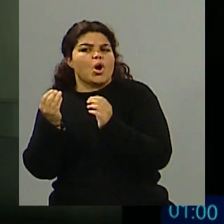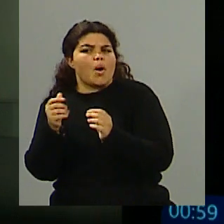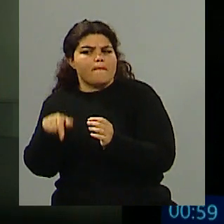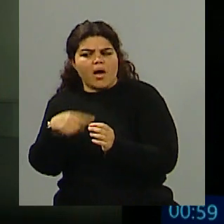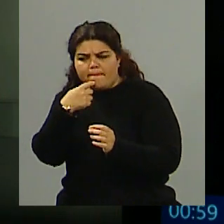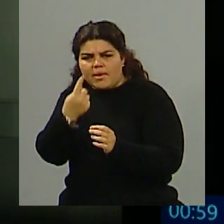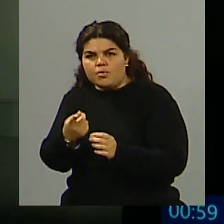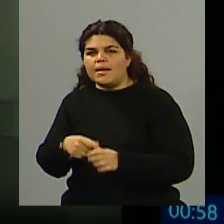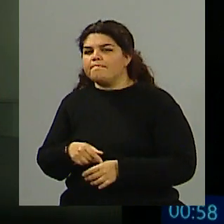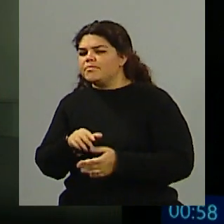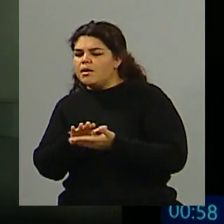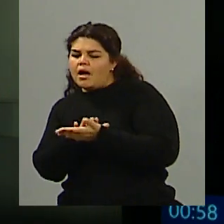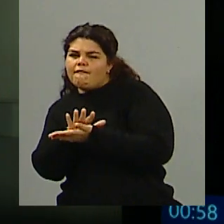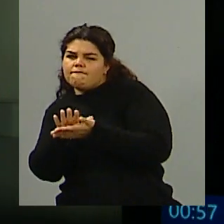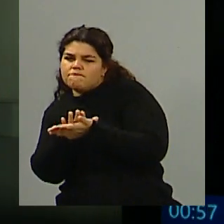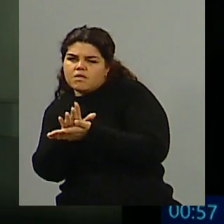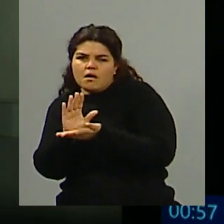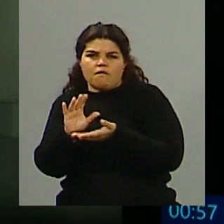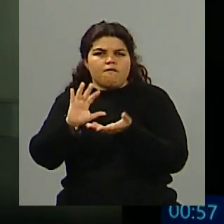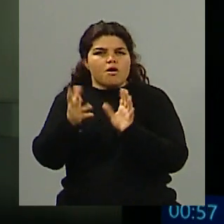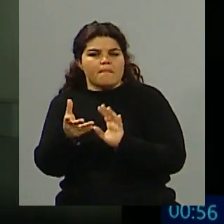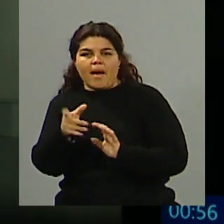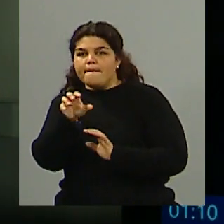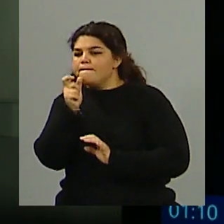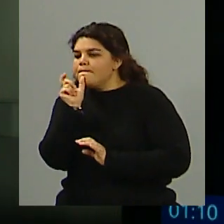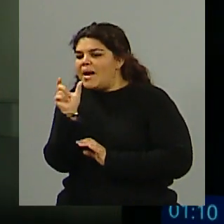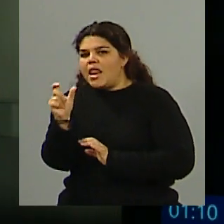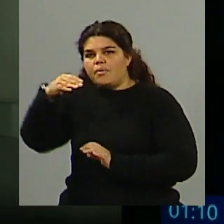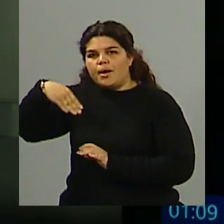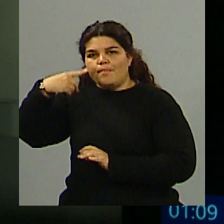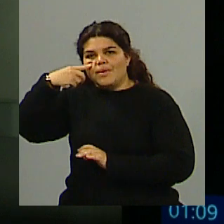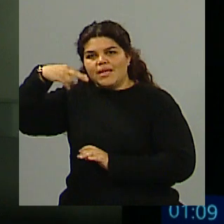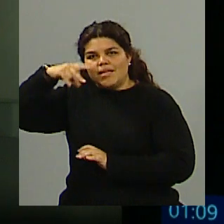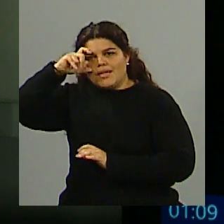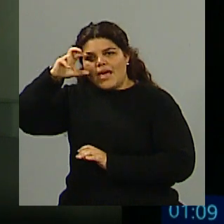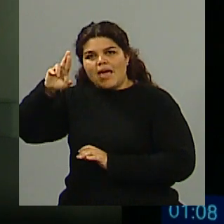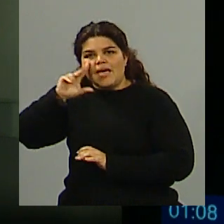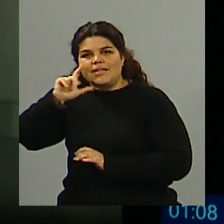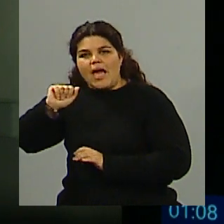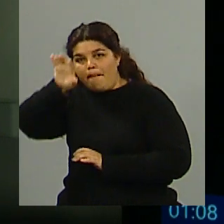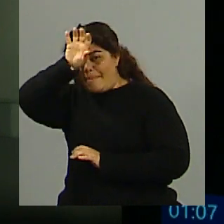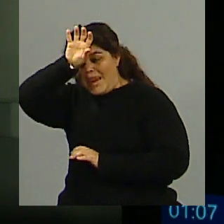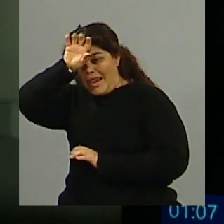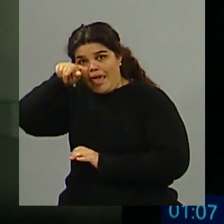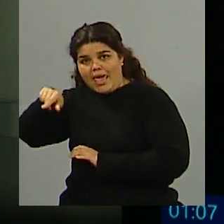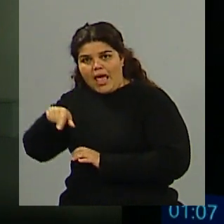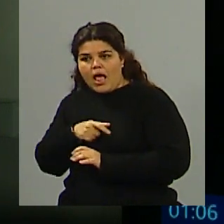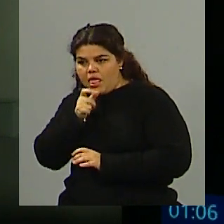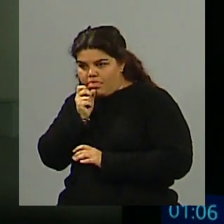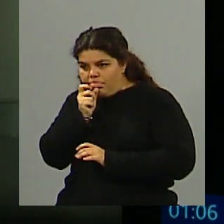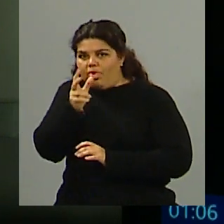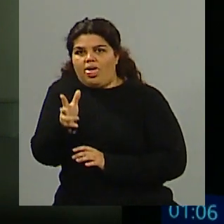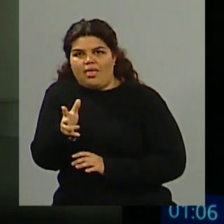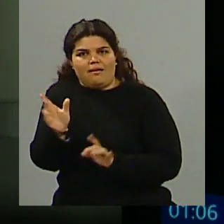soslayada, estuvo muy disfrazada, sin embargo, el recurso hídrico, teniendo en cuenta la situación climática en que estamos